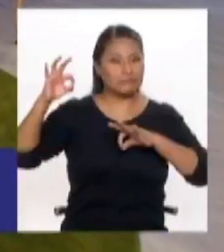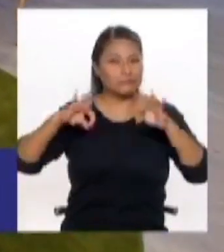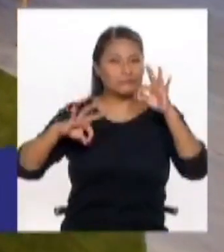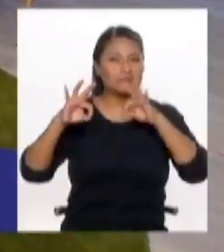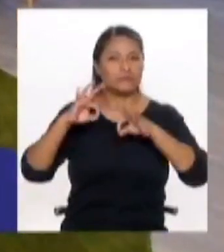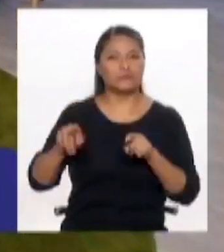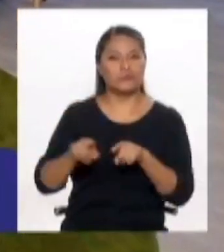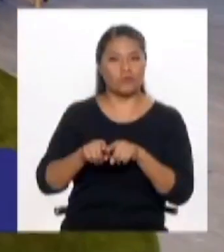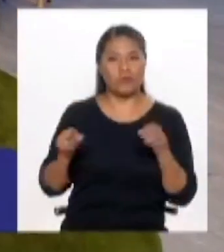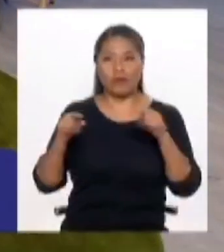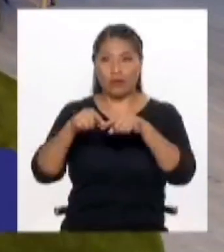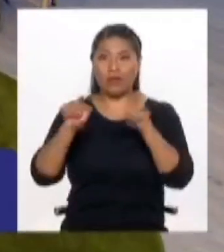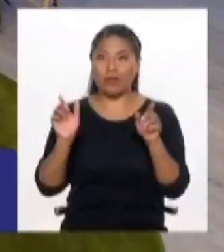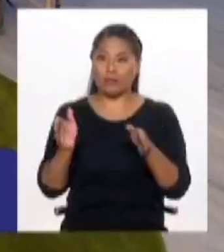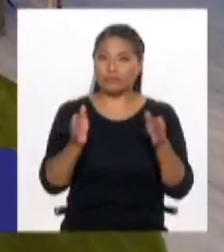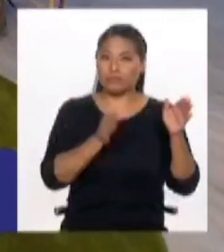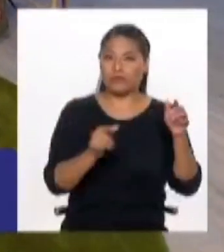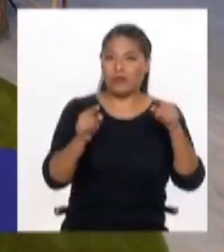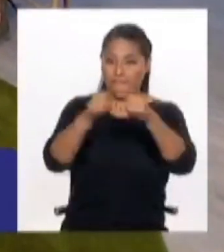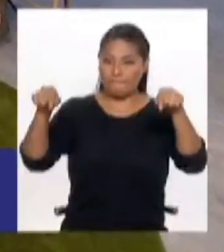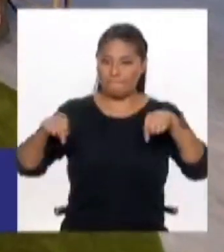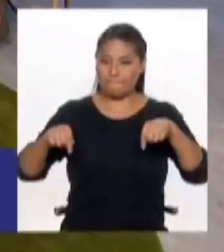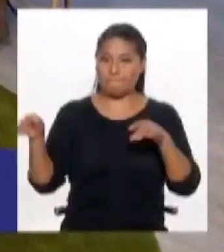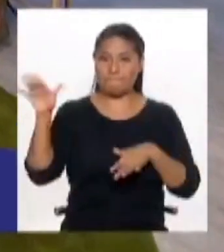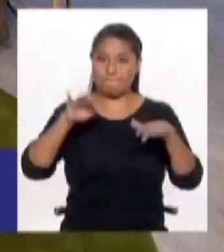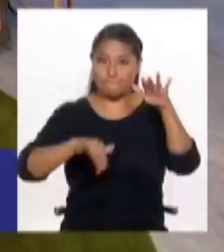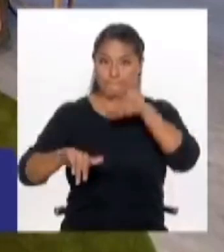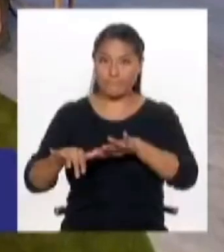las playas urbanas primeramente están en entornos naturales, ¿no?